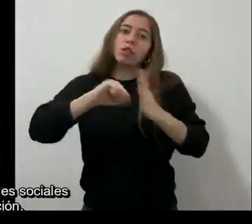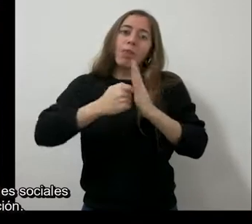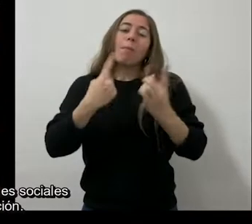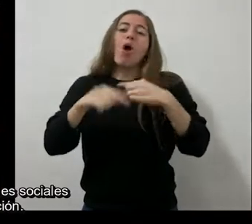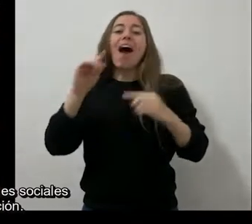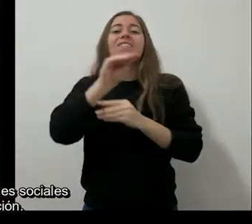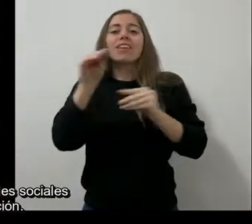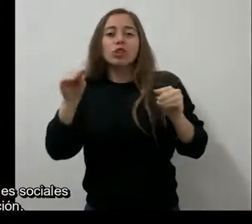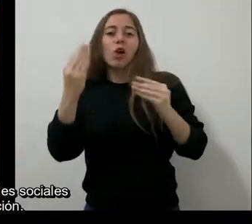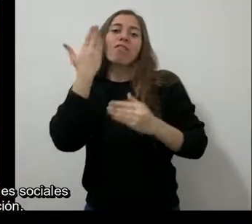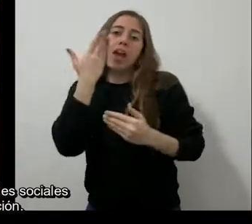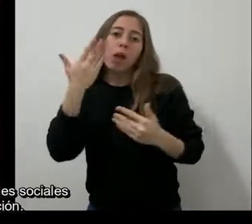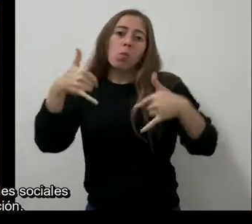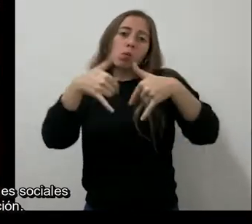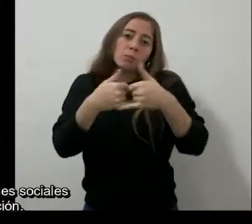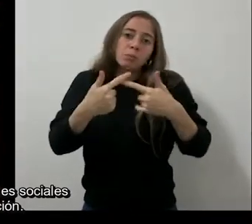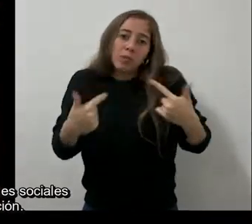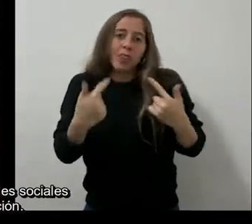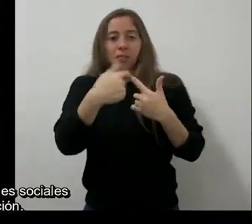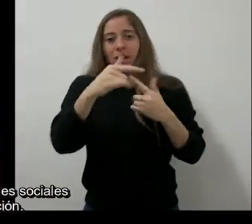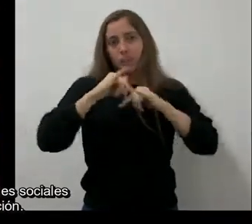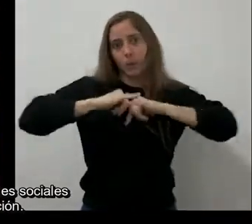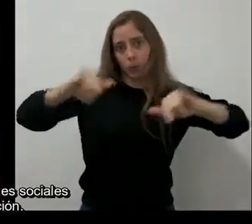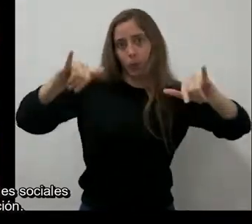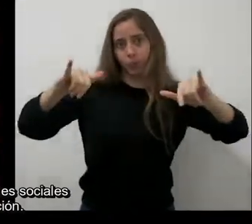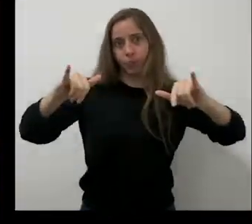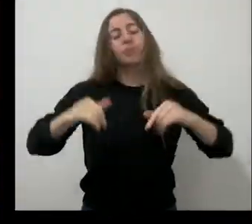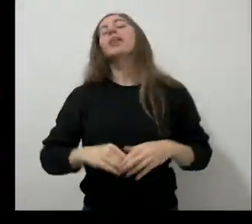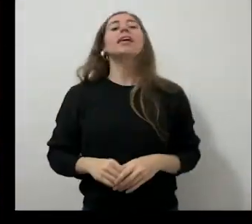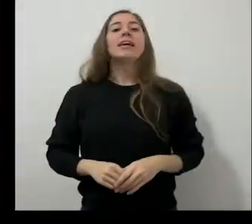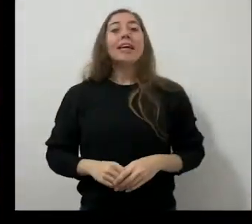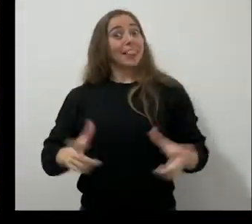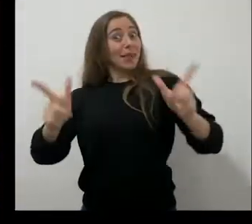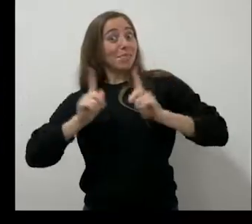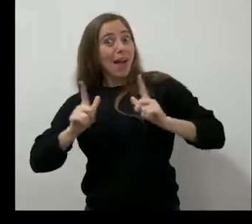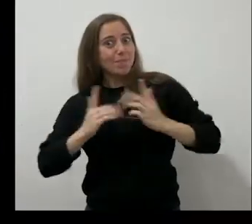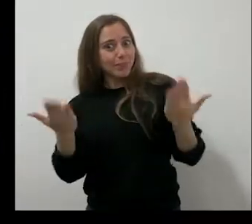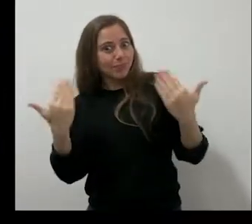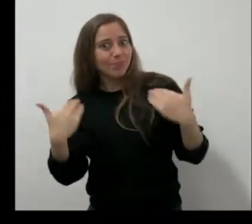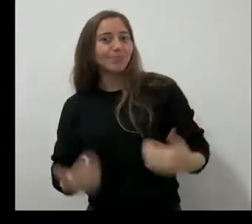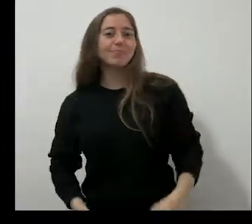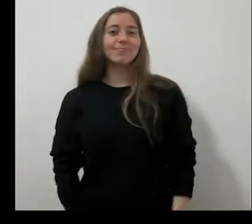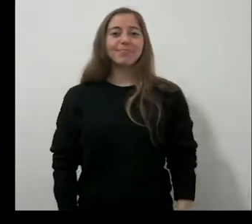avisaremos en nuestras redes sociales y medios de comunicación. ¡Te esperamos!